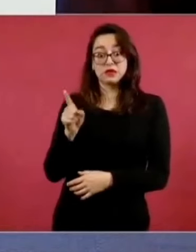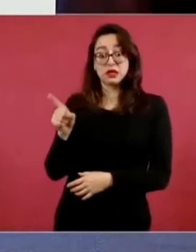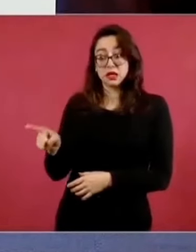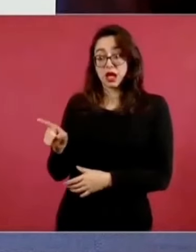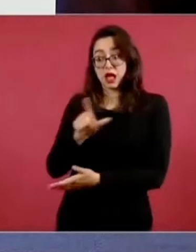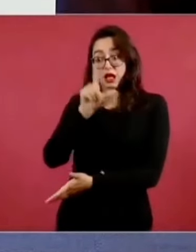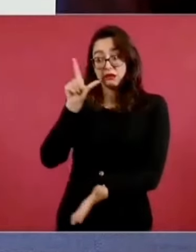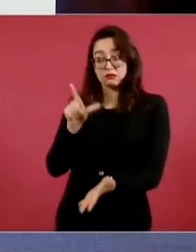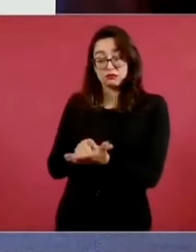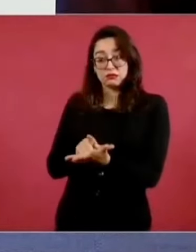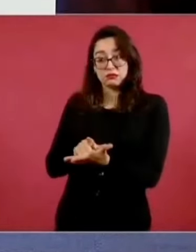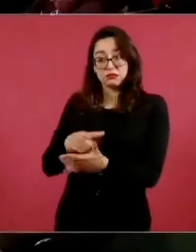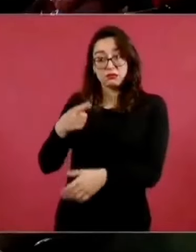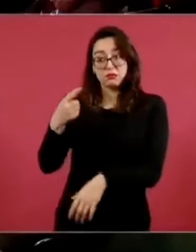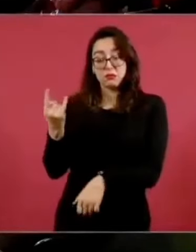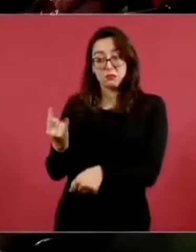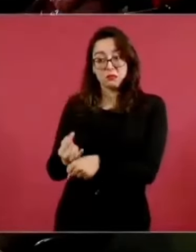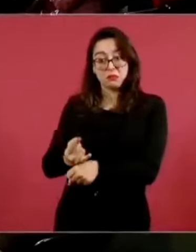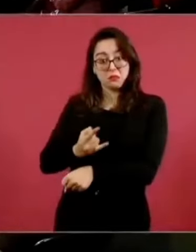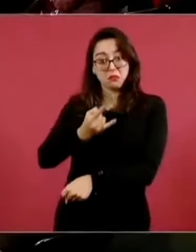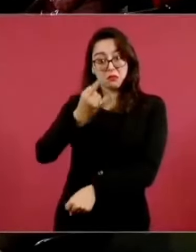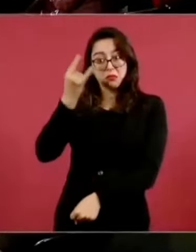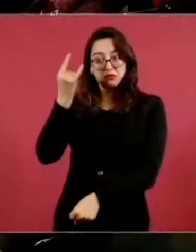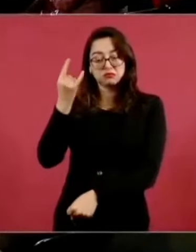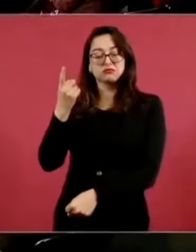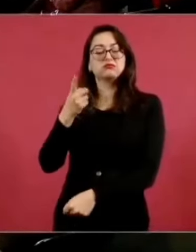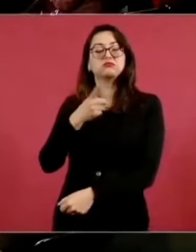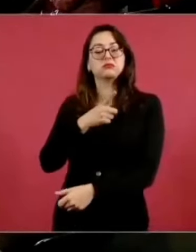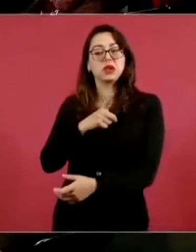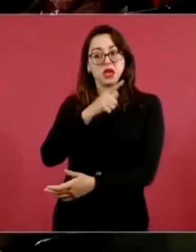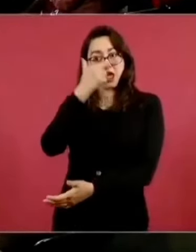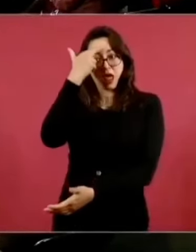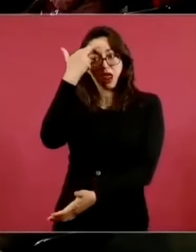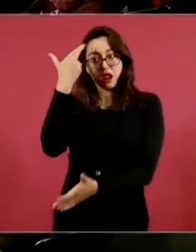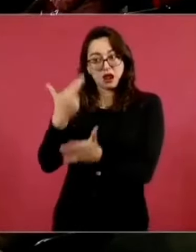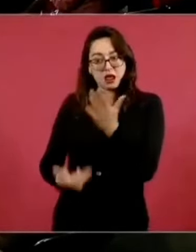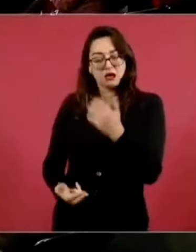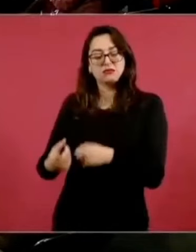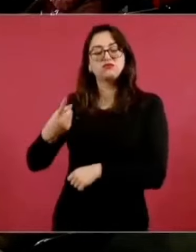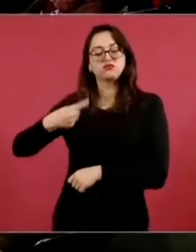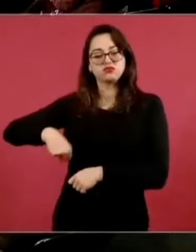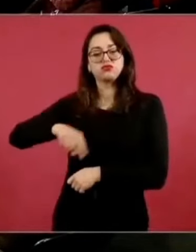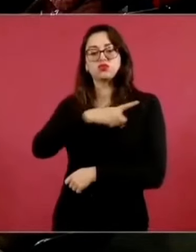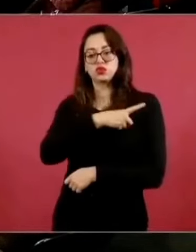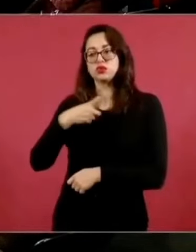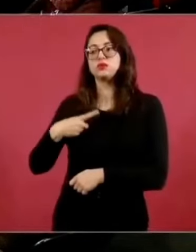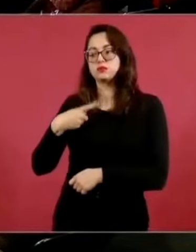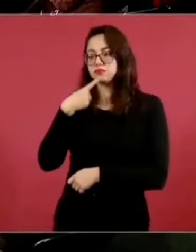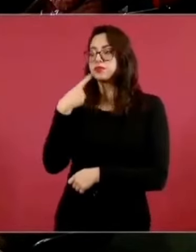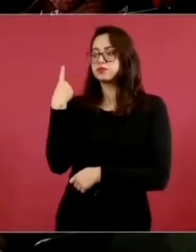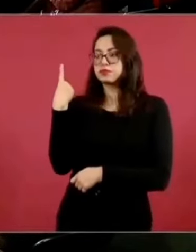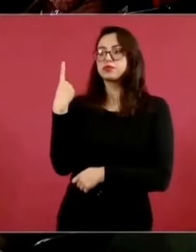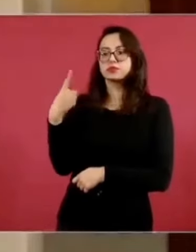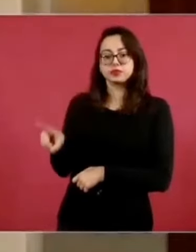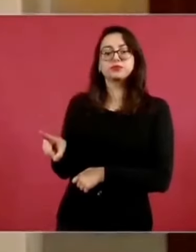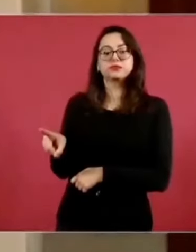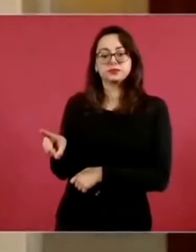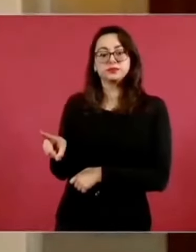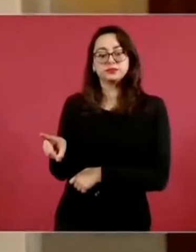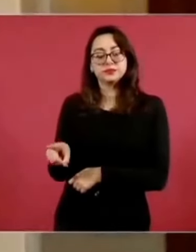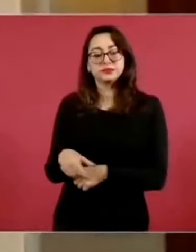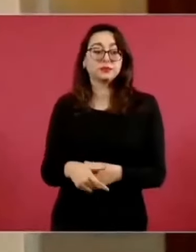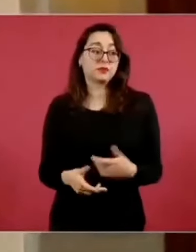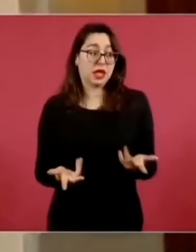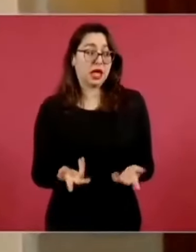atacada mediante el recurso correspondiente. Por lo que me he preguntado, si se